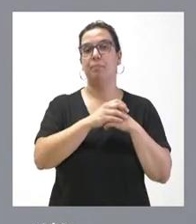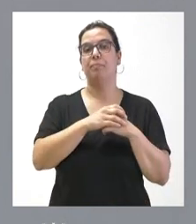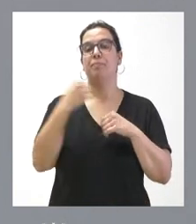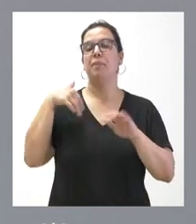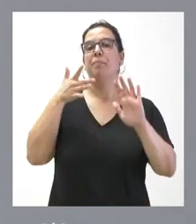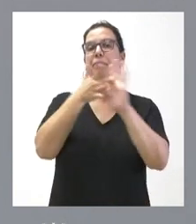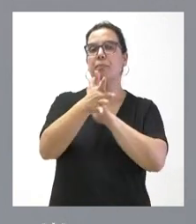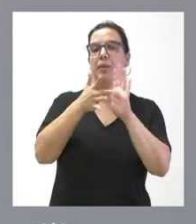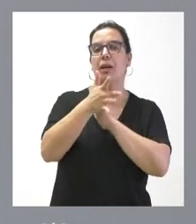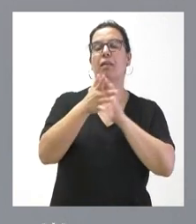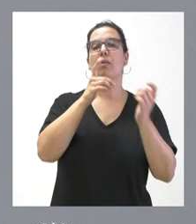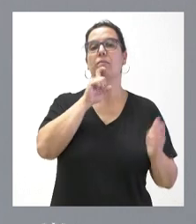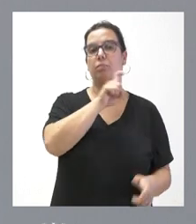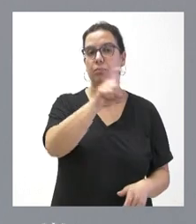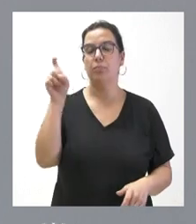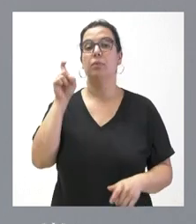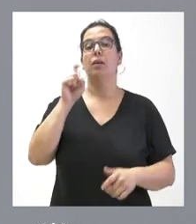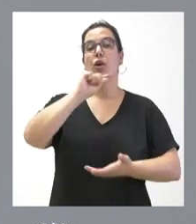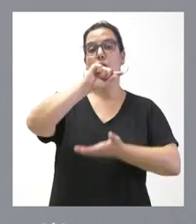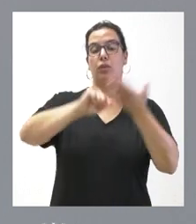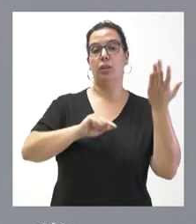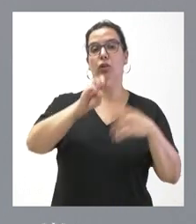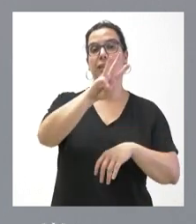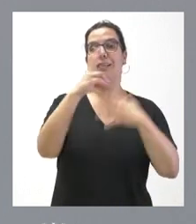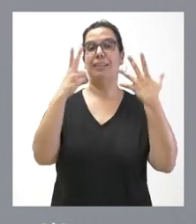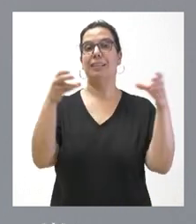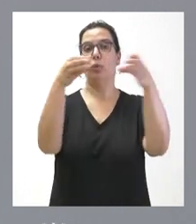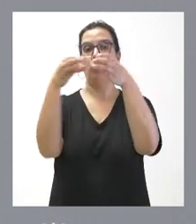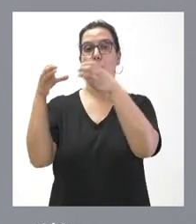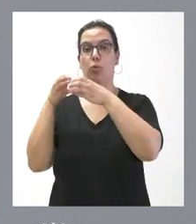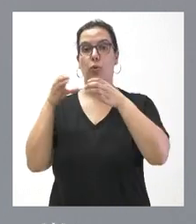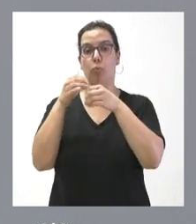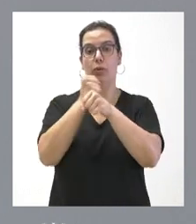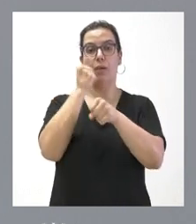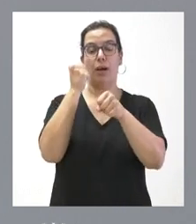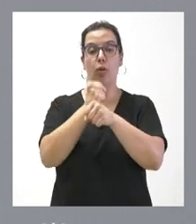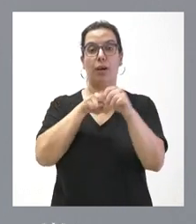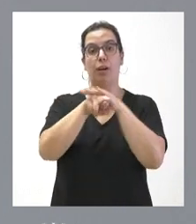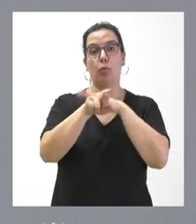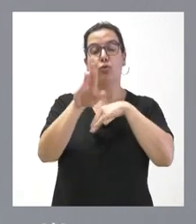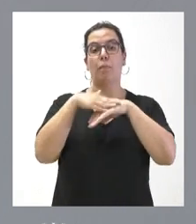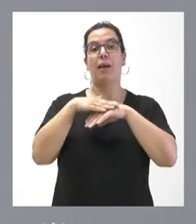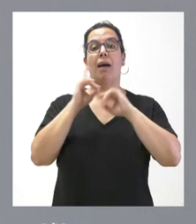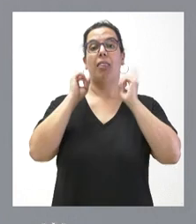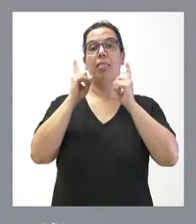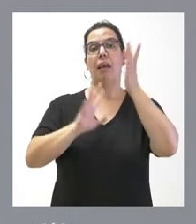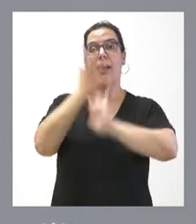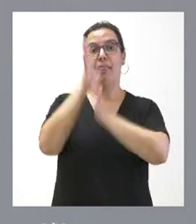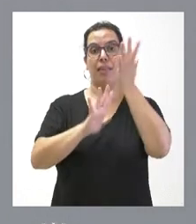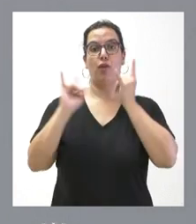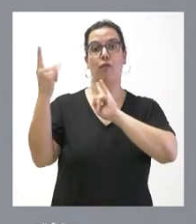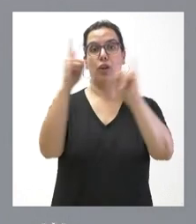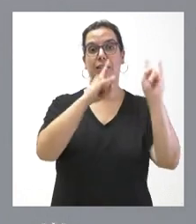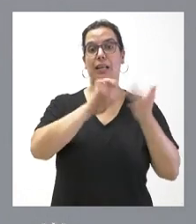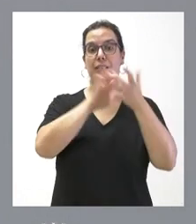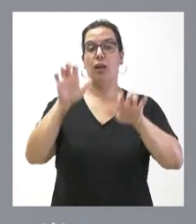y se ha comunicado la contratación de 37 cuadrillas para prevención de incendios forestales en Castilla y León con un